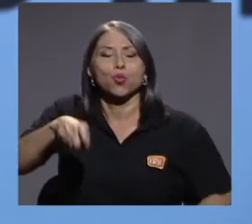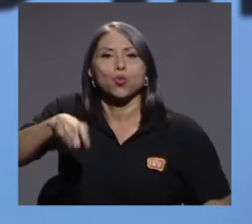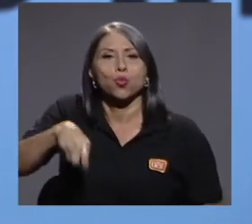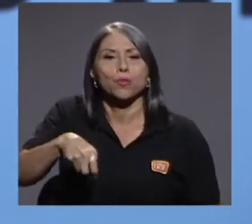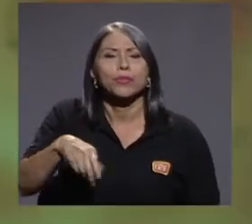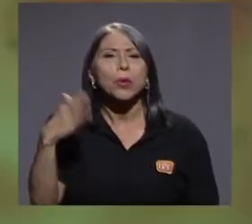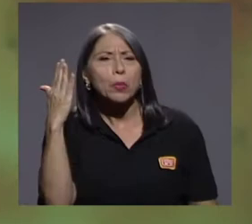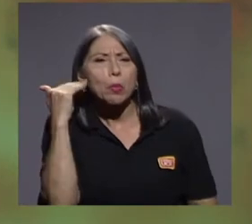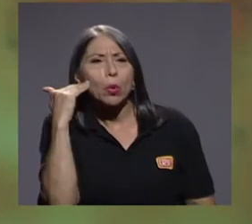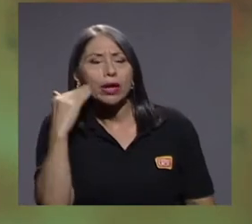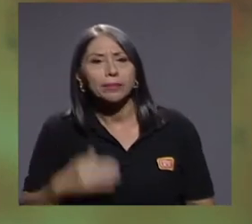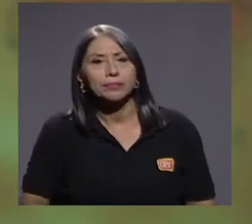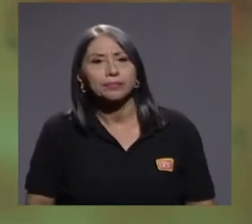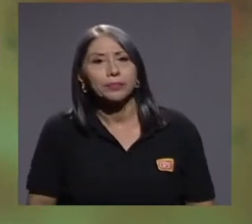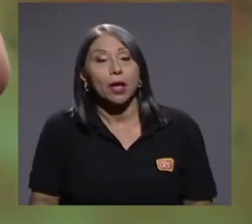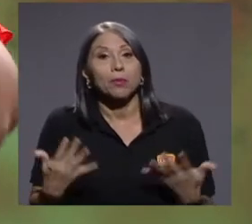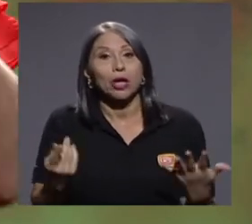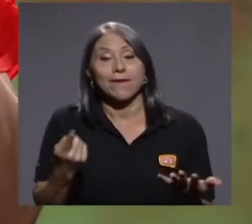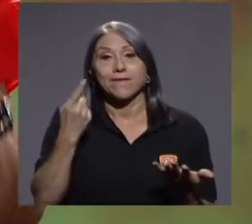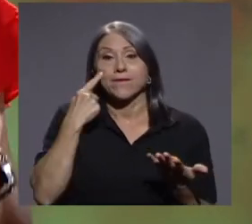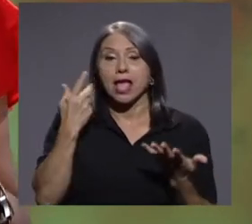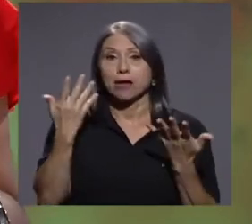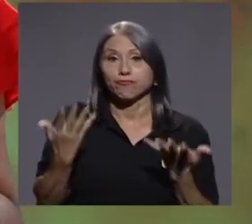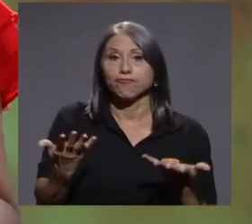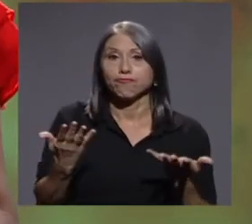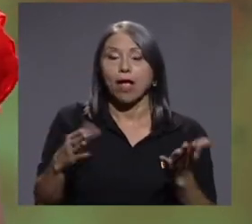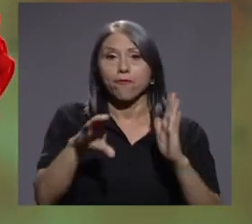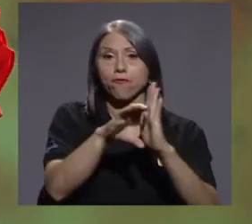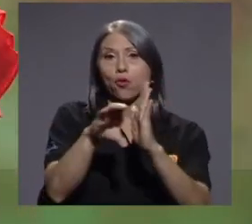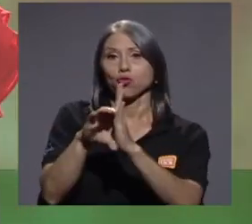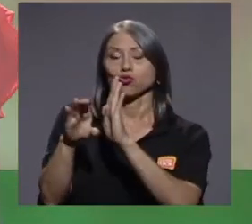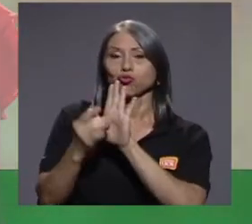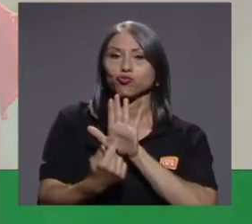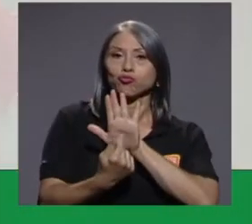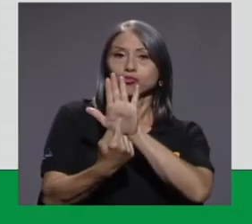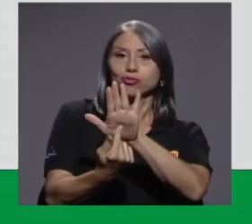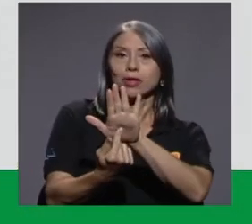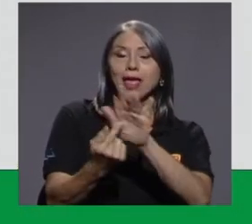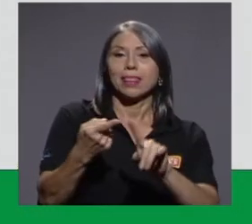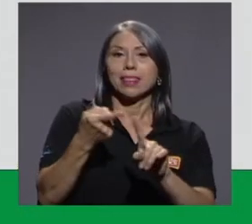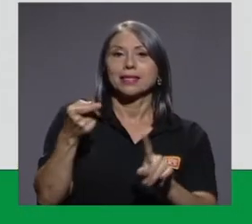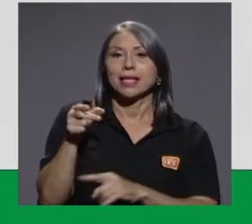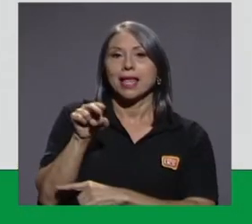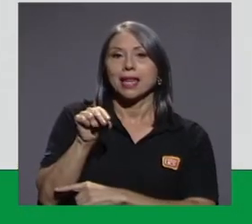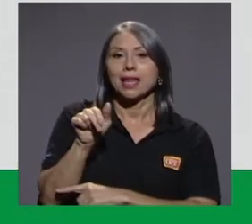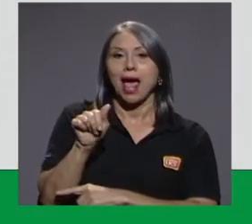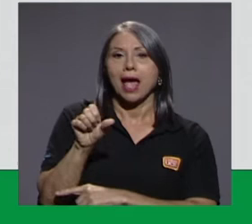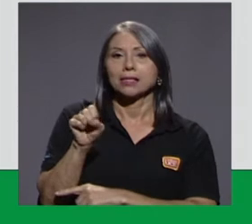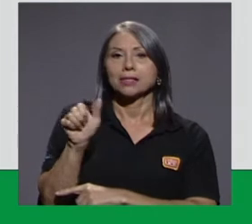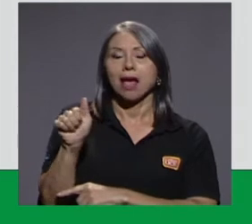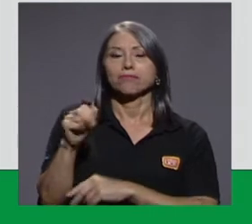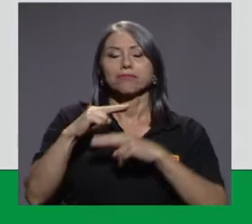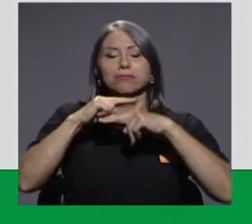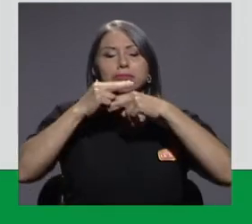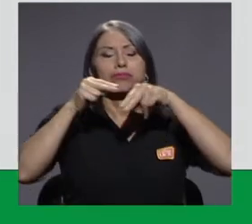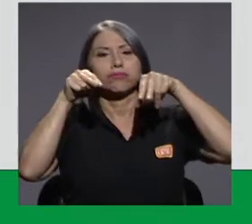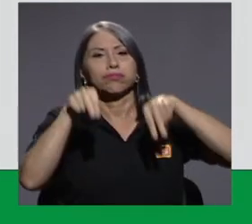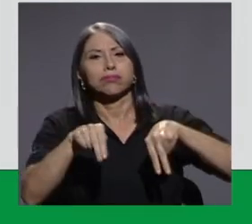esto por qué? Bueno, porque vean las fotos que tenemos aquí de la NASA, donde nos refleja que en